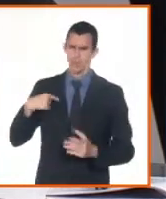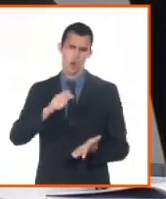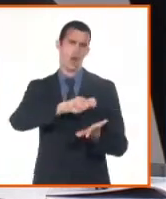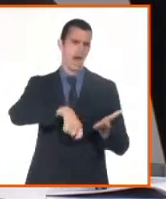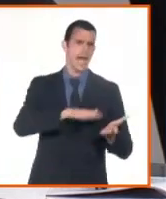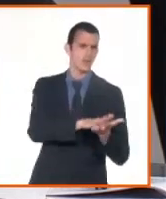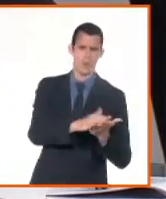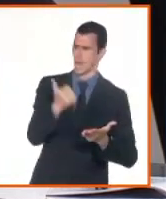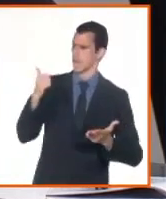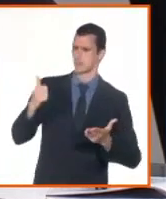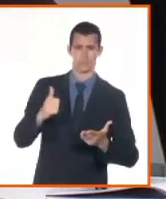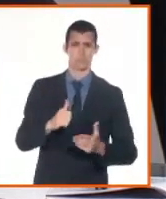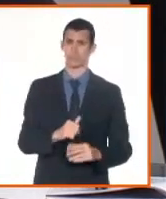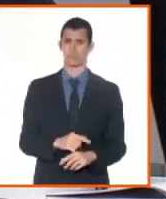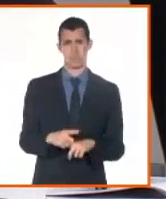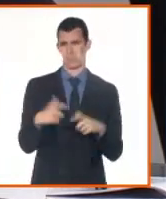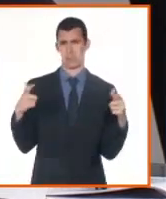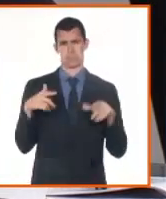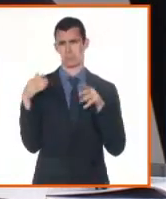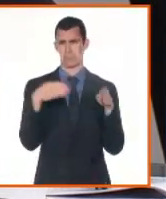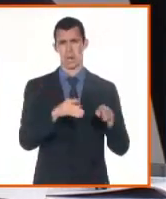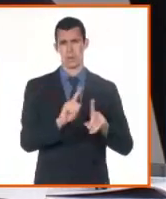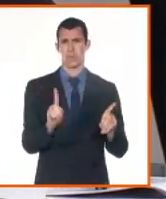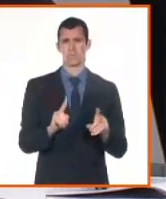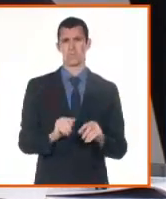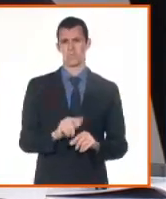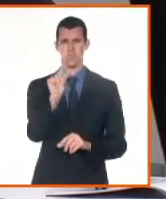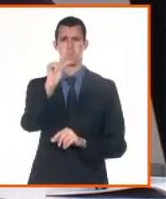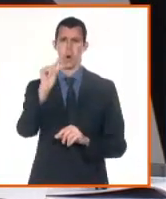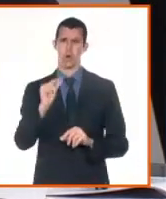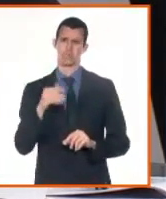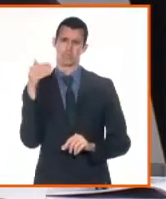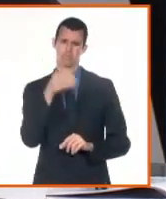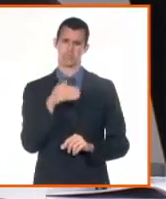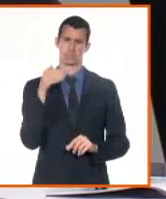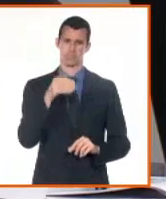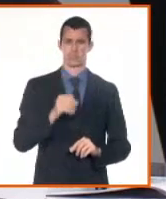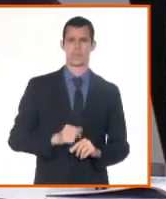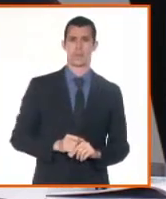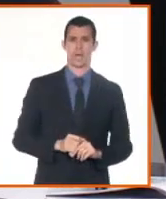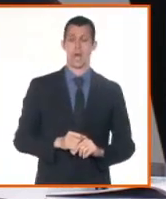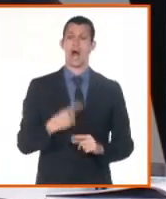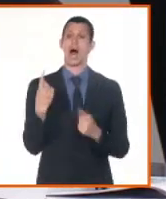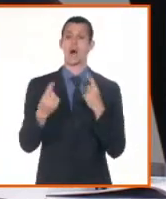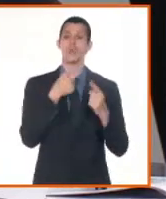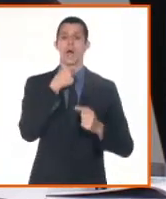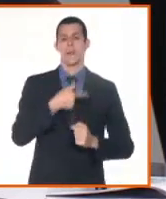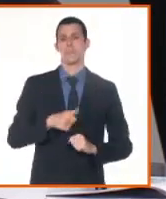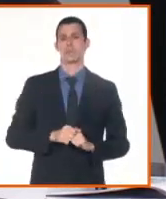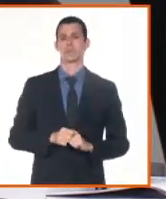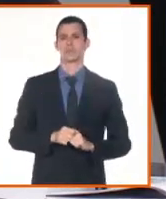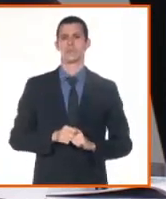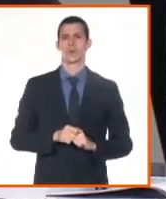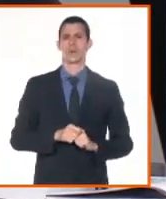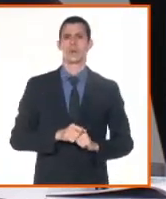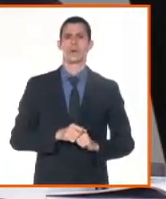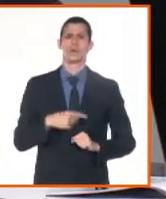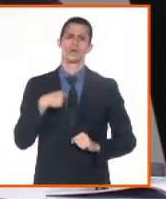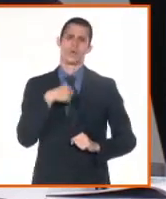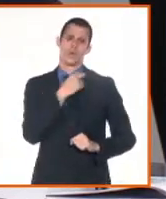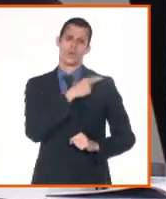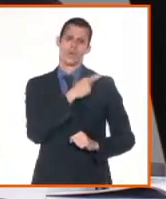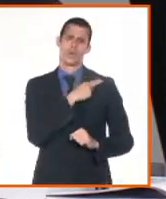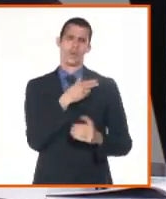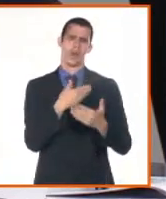conocen y se responden determinadas interrogantes como con quién estoy negociando,